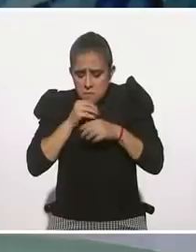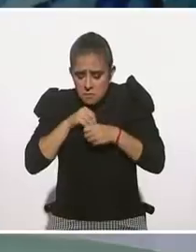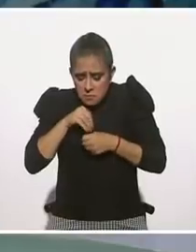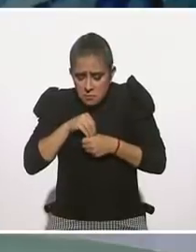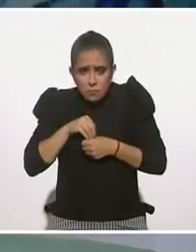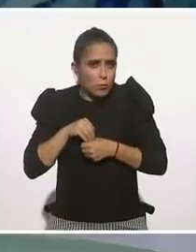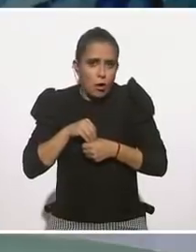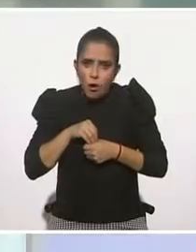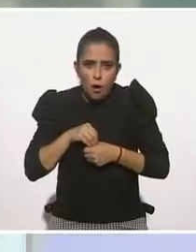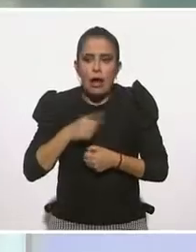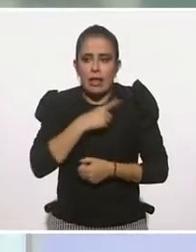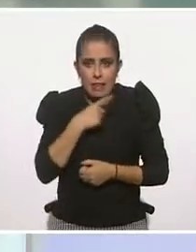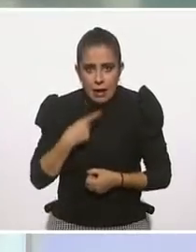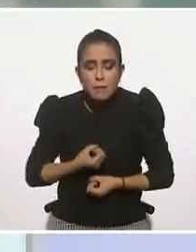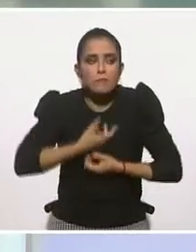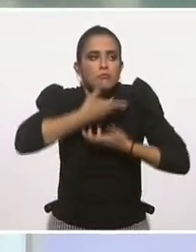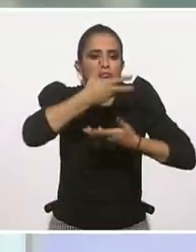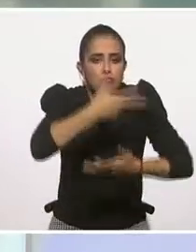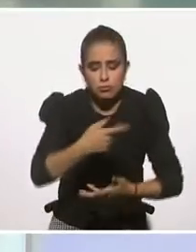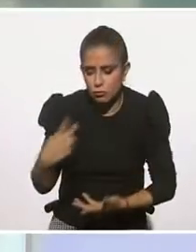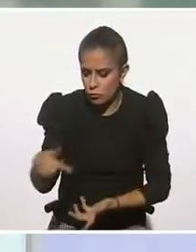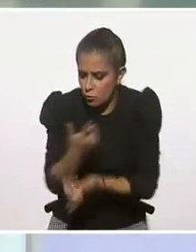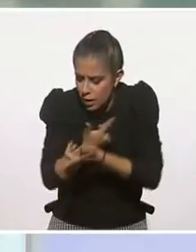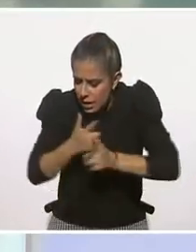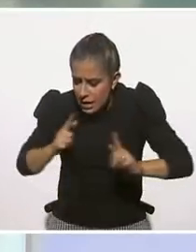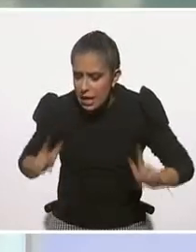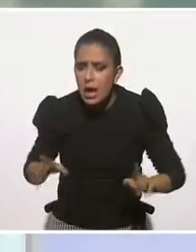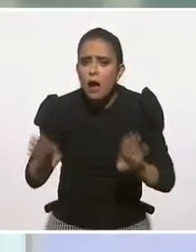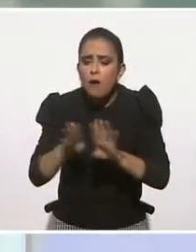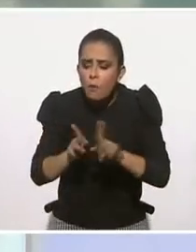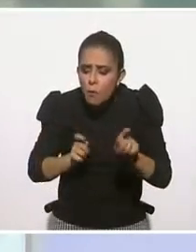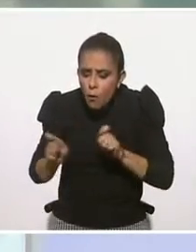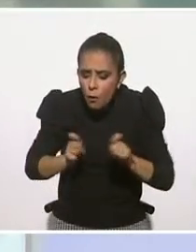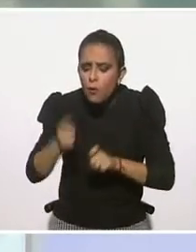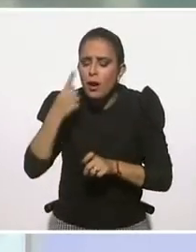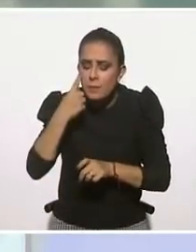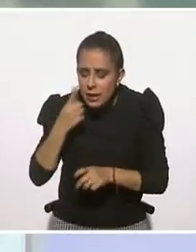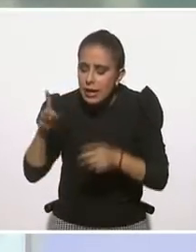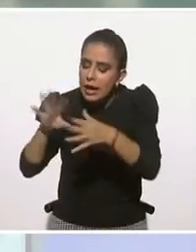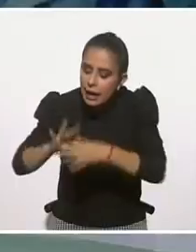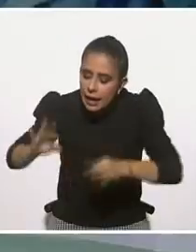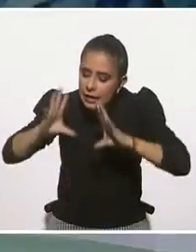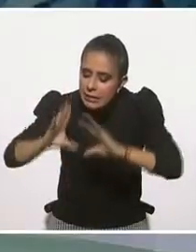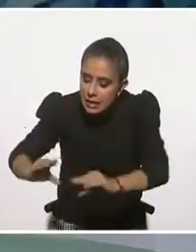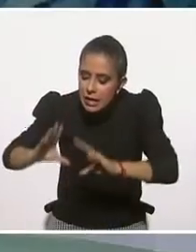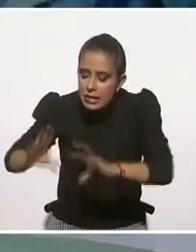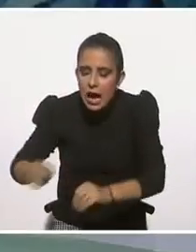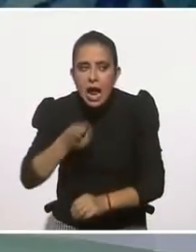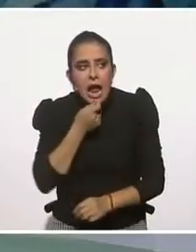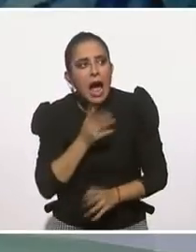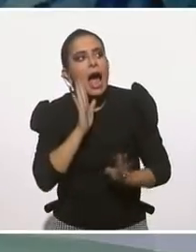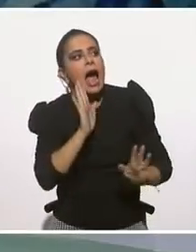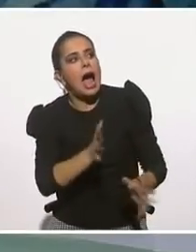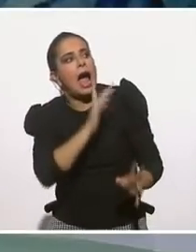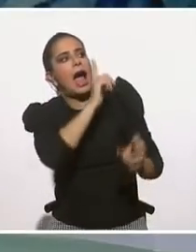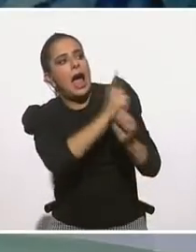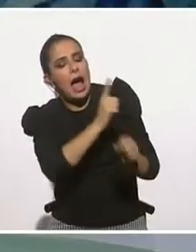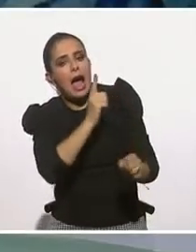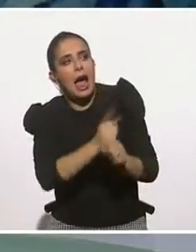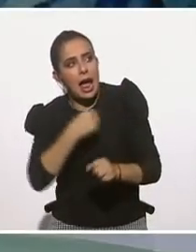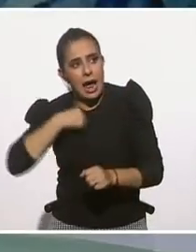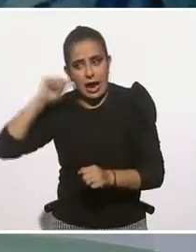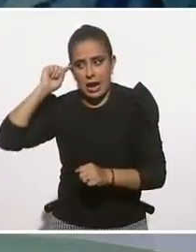autorregularlas y de expresarlas en un contexto. Esto lo va fortaleciendo emocionalmente, le va dando más herramientas